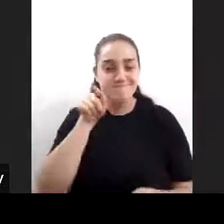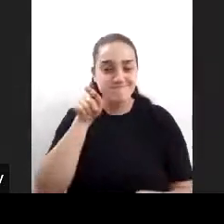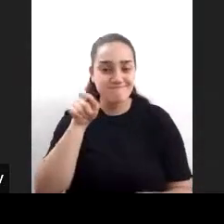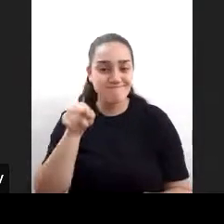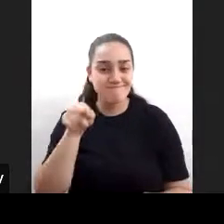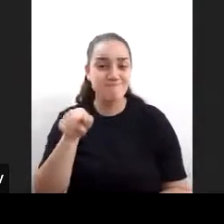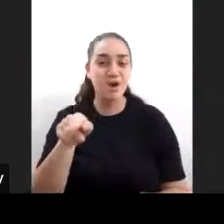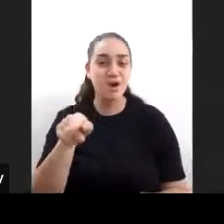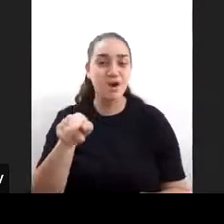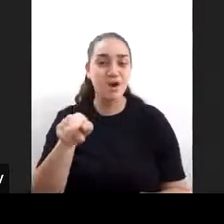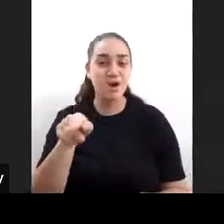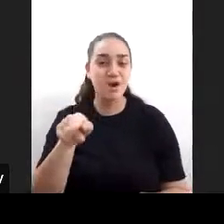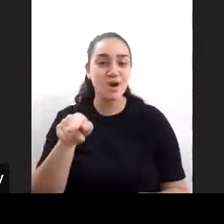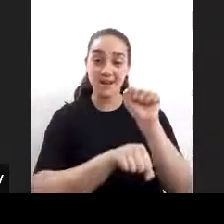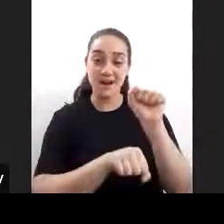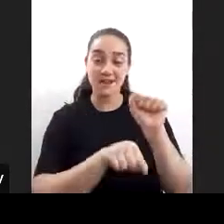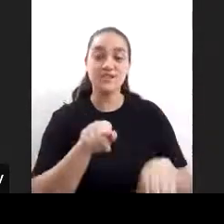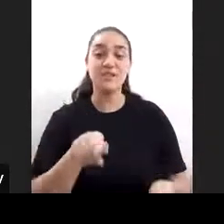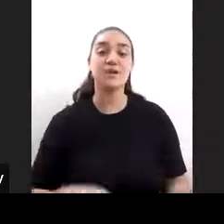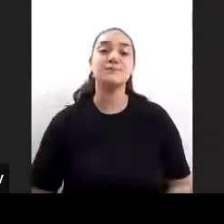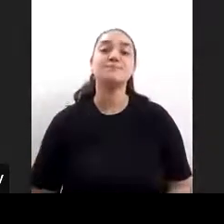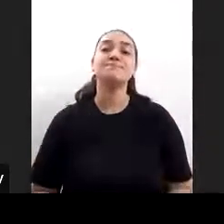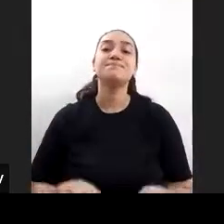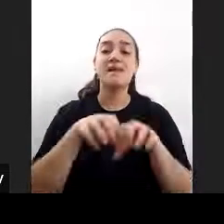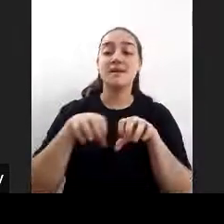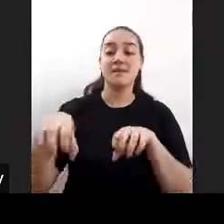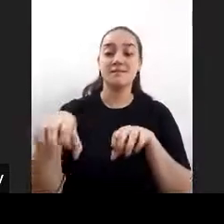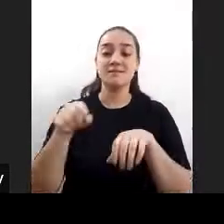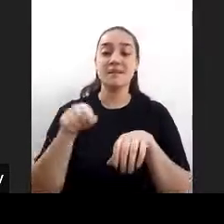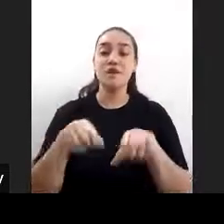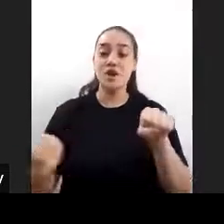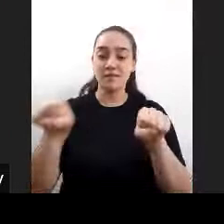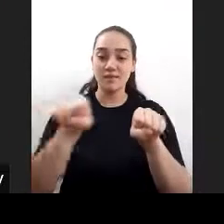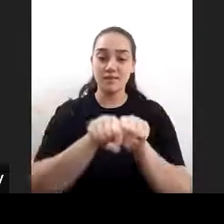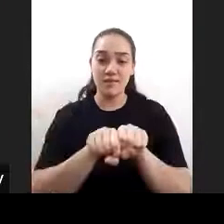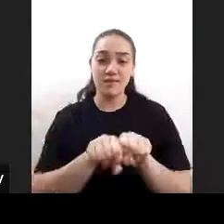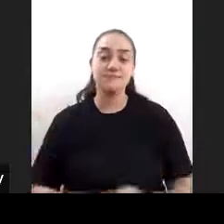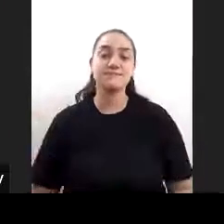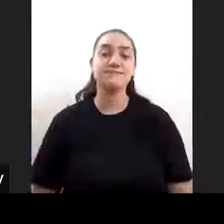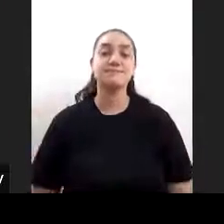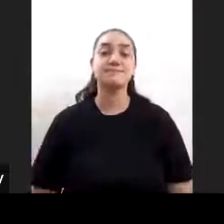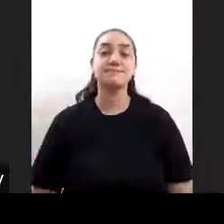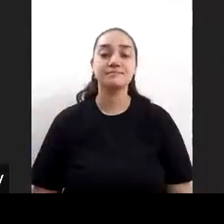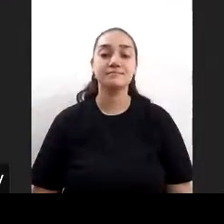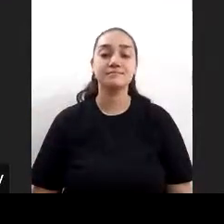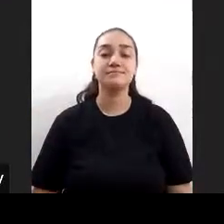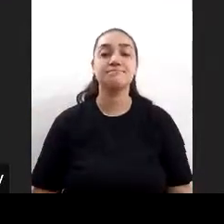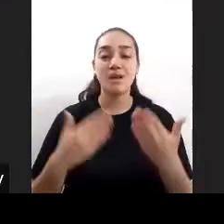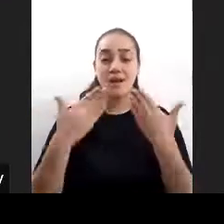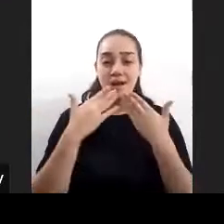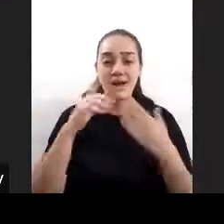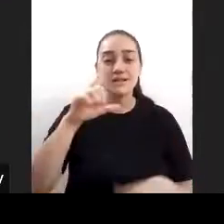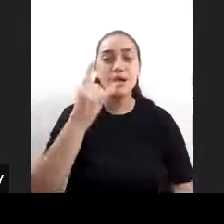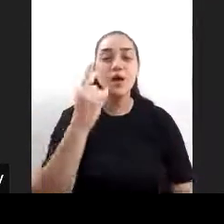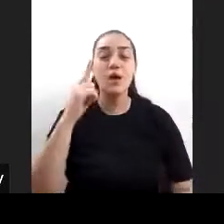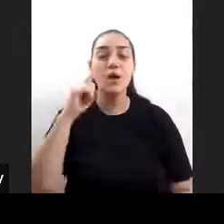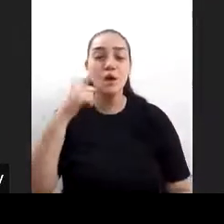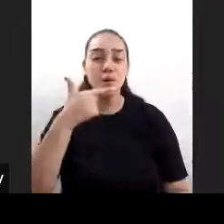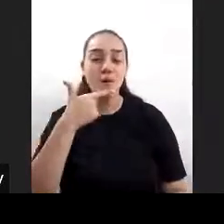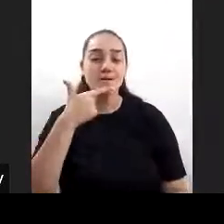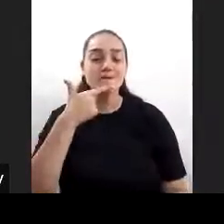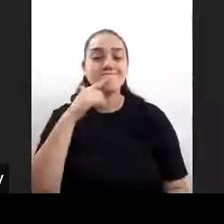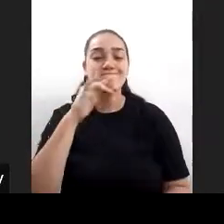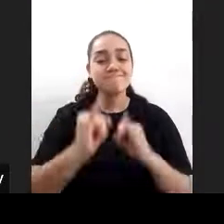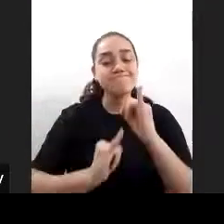gobernanza que llega a cabo la agencia de conectividad junto con CESELAT y gracias Luis por acompañarnos y contar un poco la experiencia que